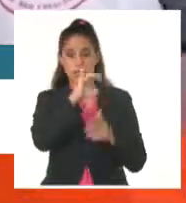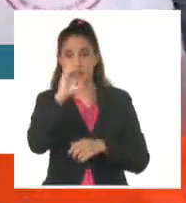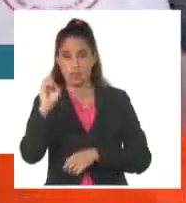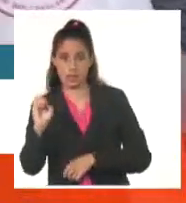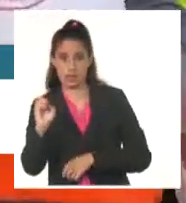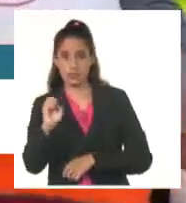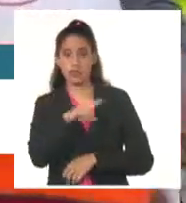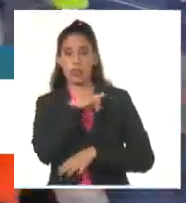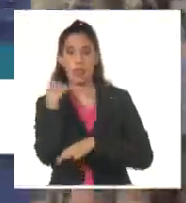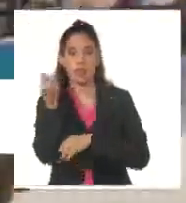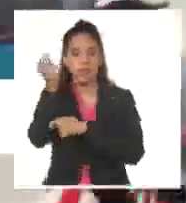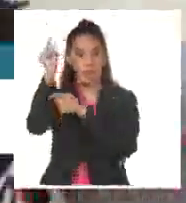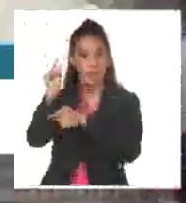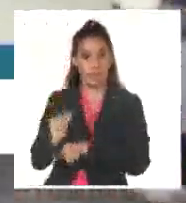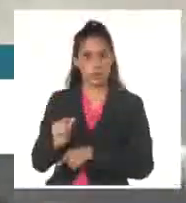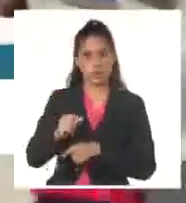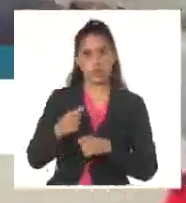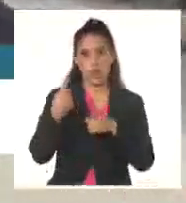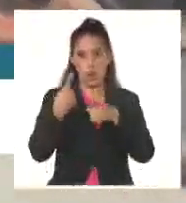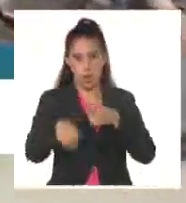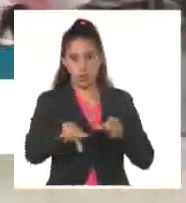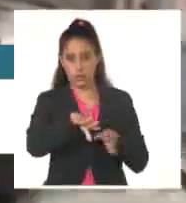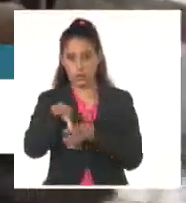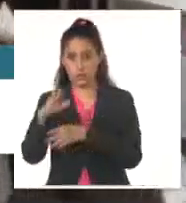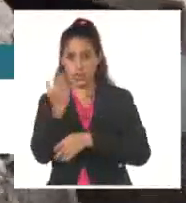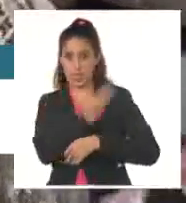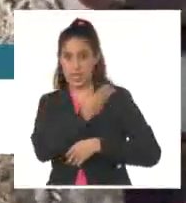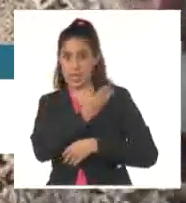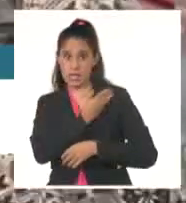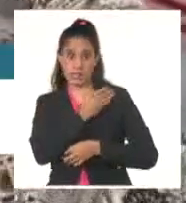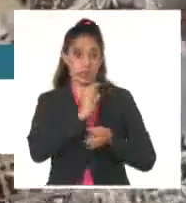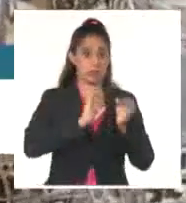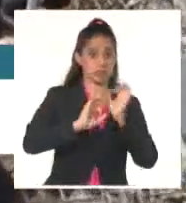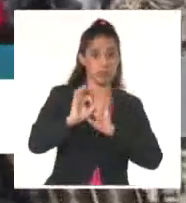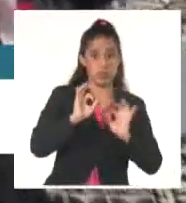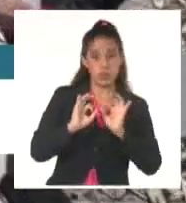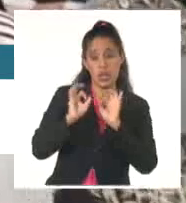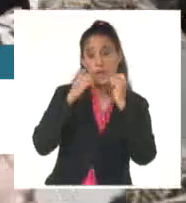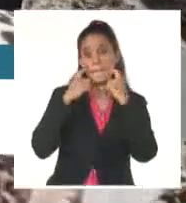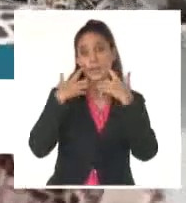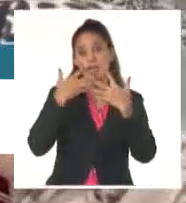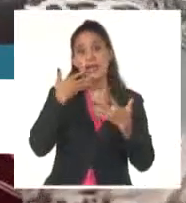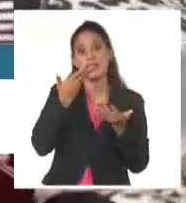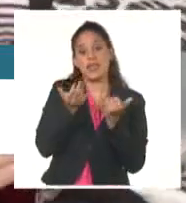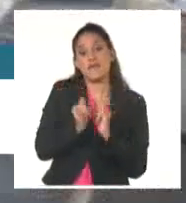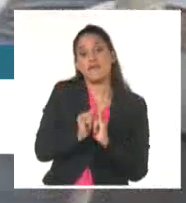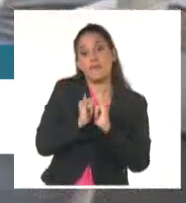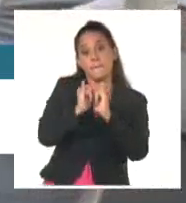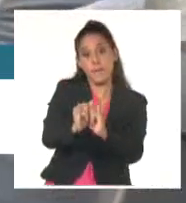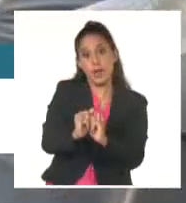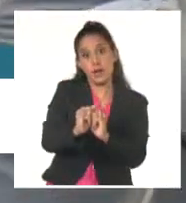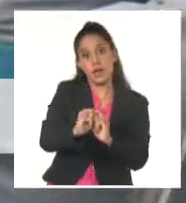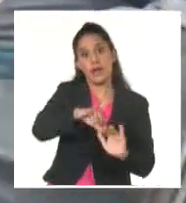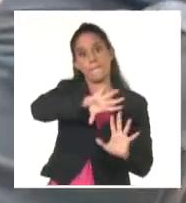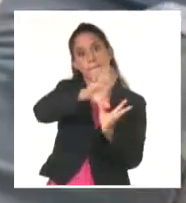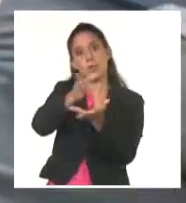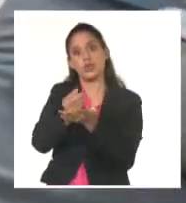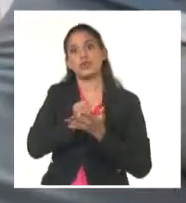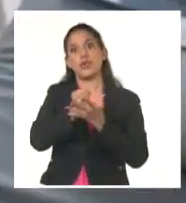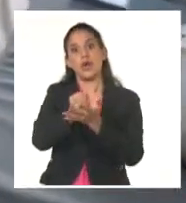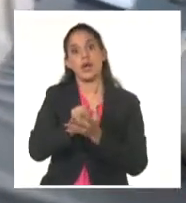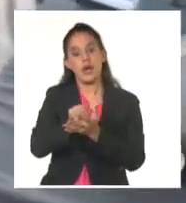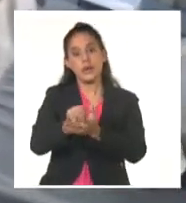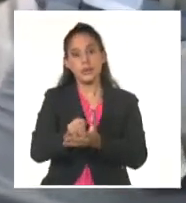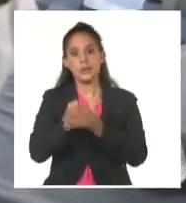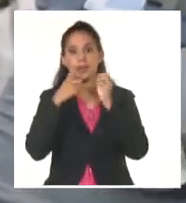Líbano. En cuanto a Gaza, las autoridades sanitarias de la franja hicieron un llamamiento al mundo para que intervenga y salve a los ciudadanos del